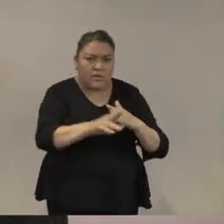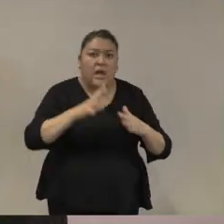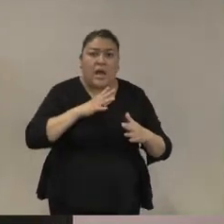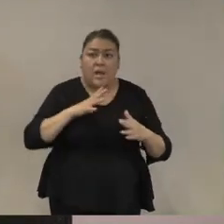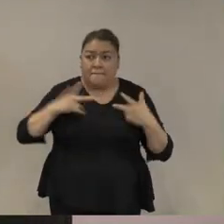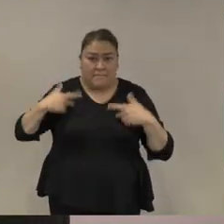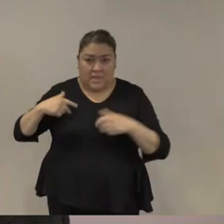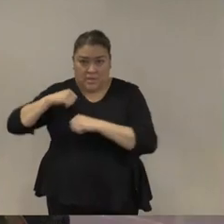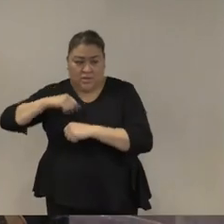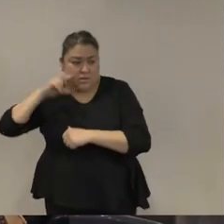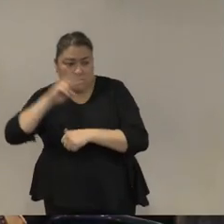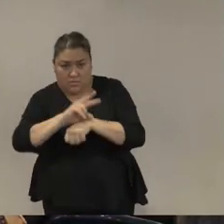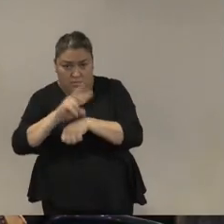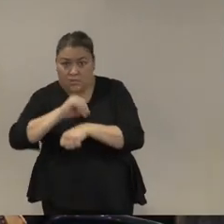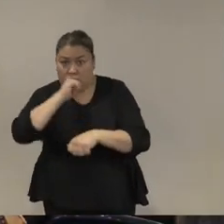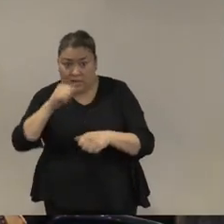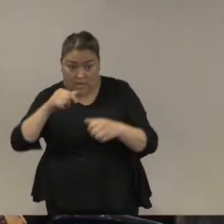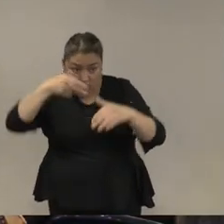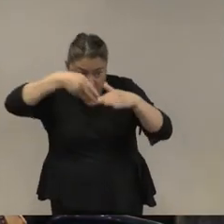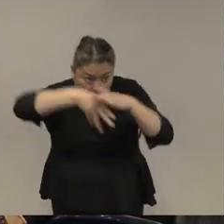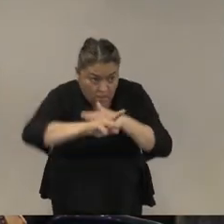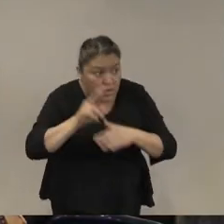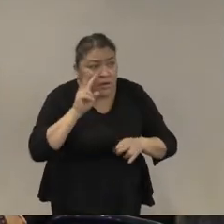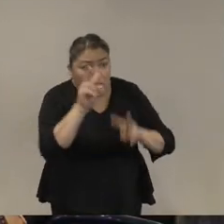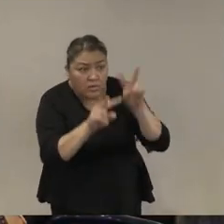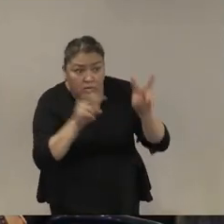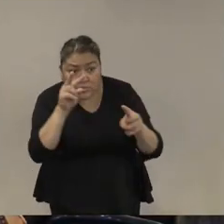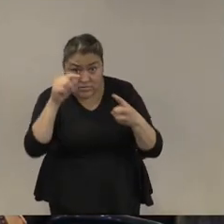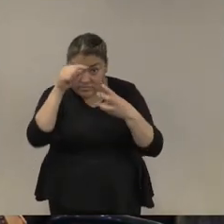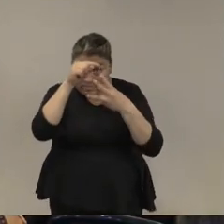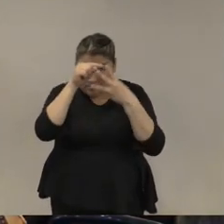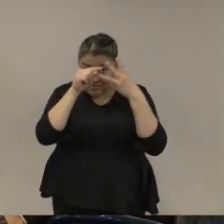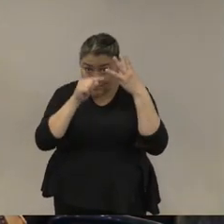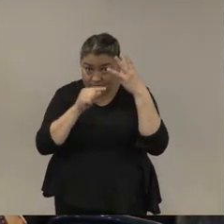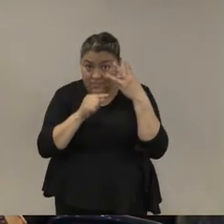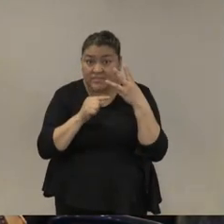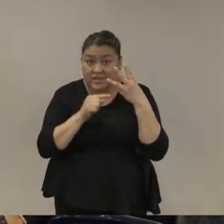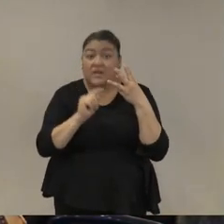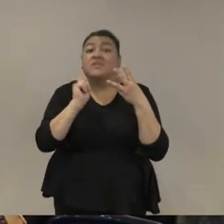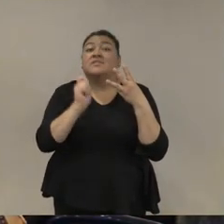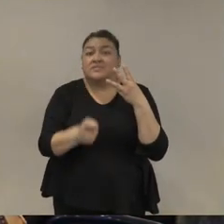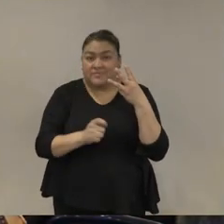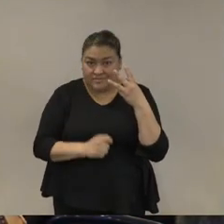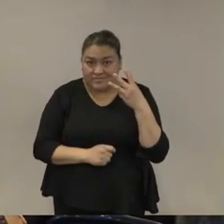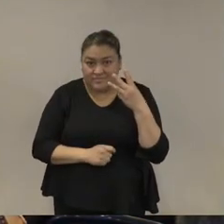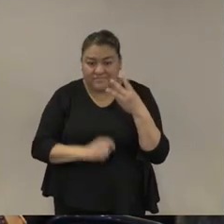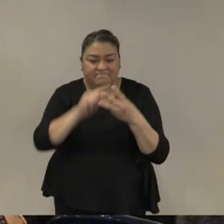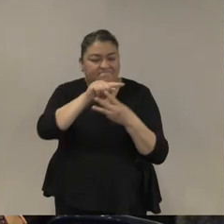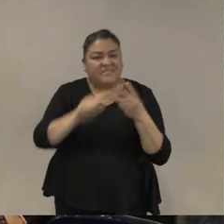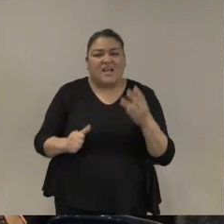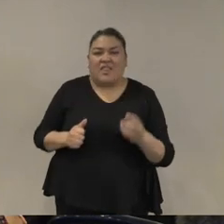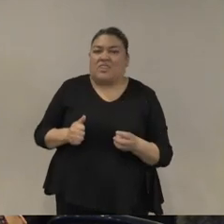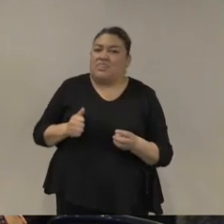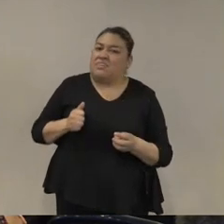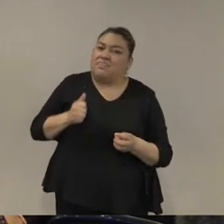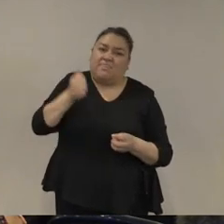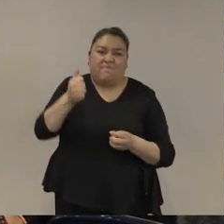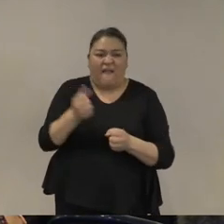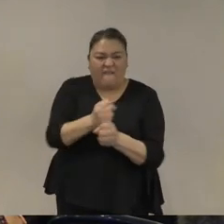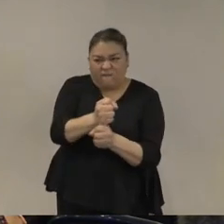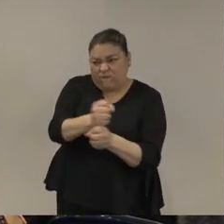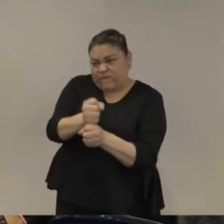civiles son relacionadas a la comisión de abusos e